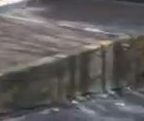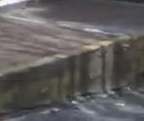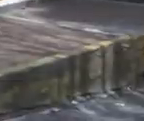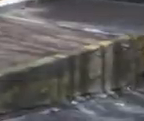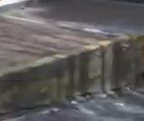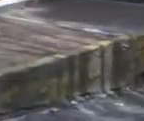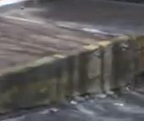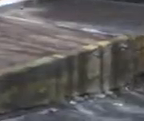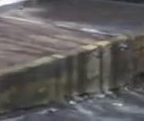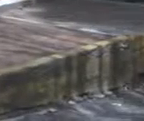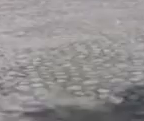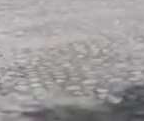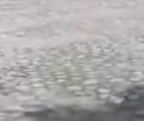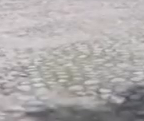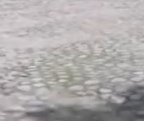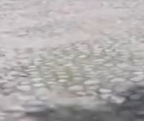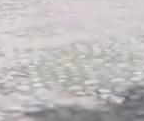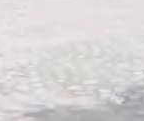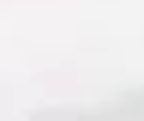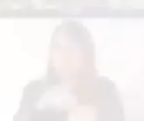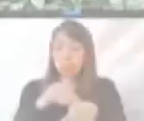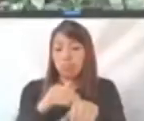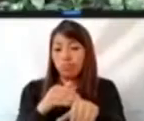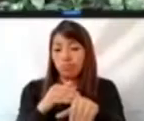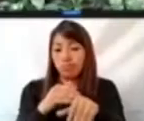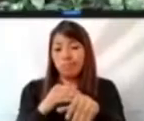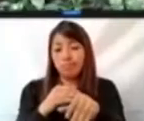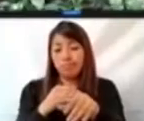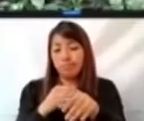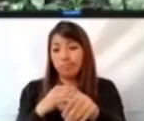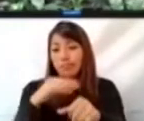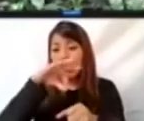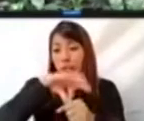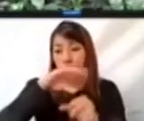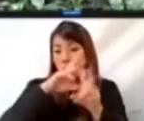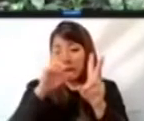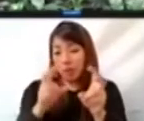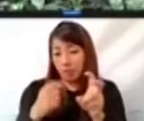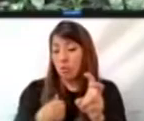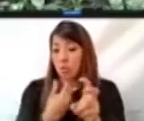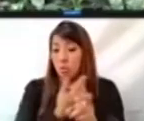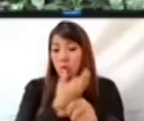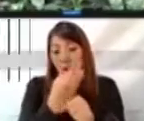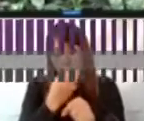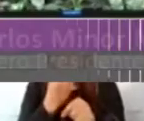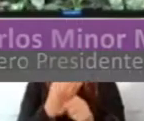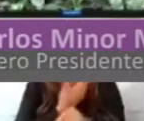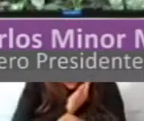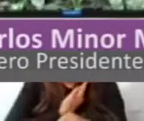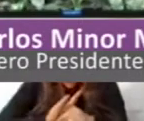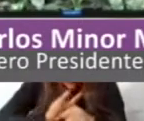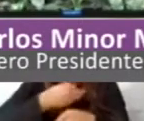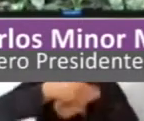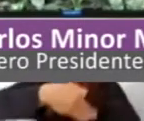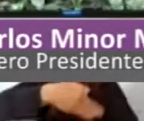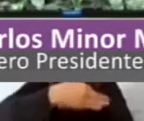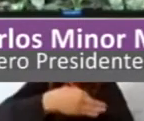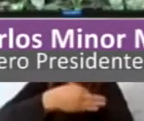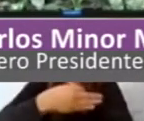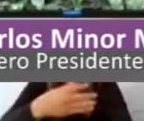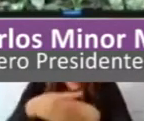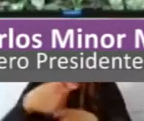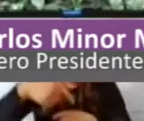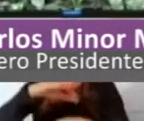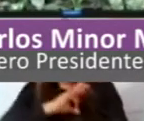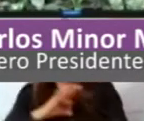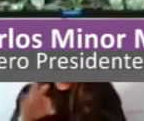coordinada con los poderes e institutos políticos. Desde esta presidencia provisional ofrezco diálogo y apertura para poder